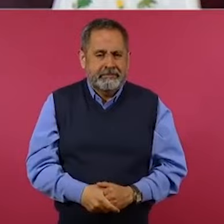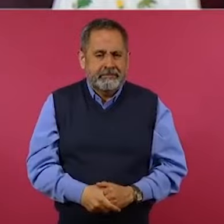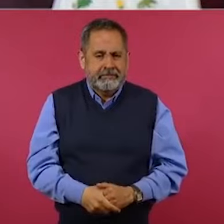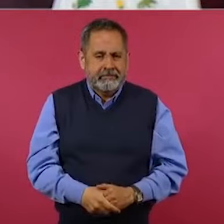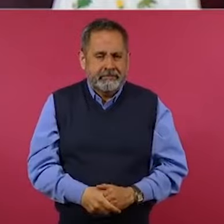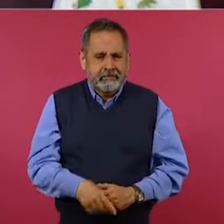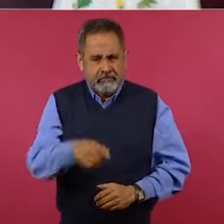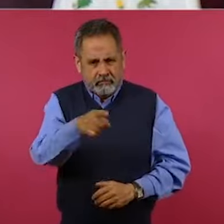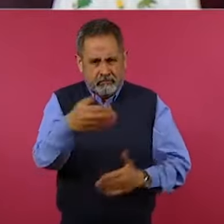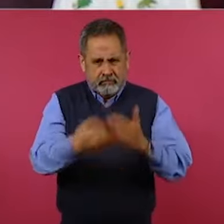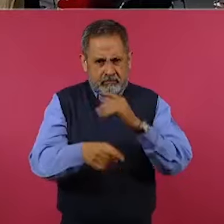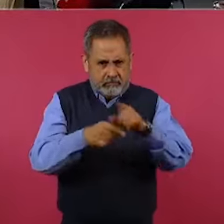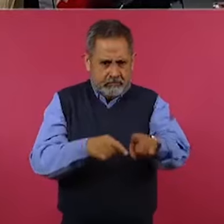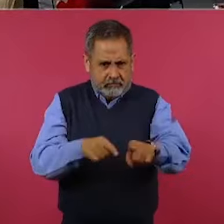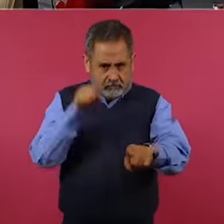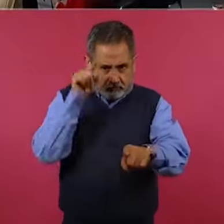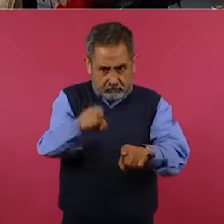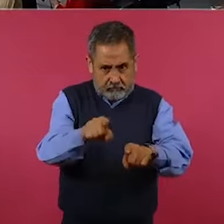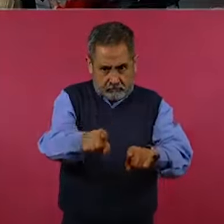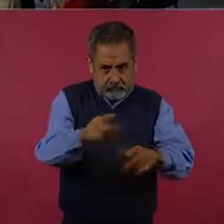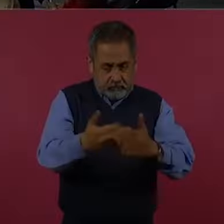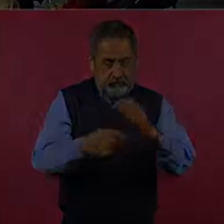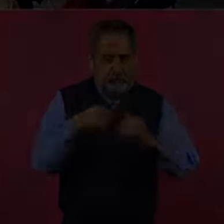Quedas tú, tú eres.